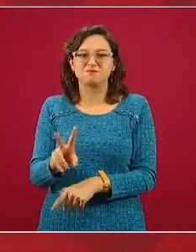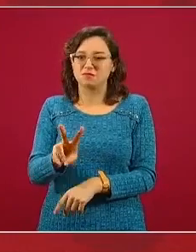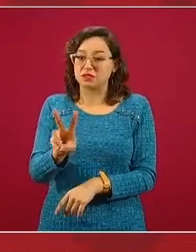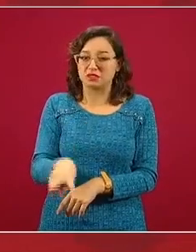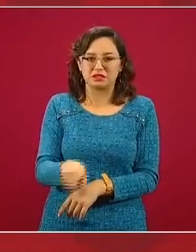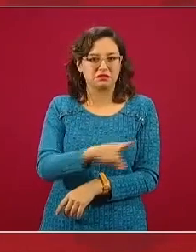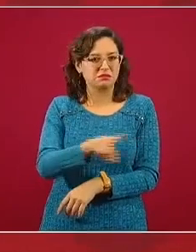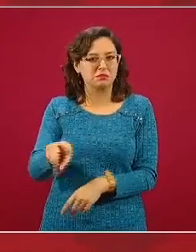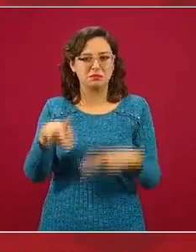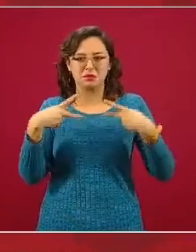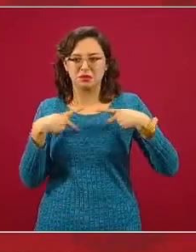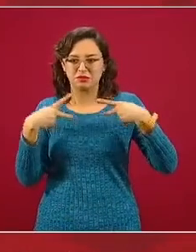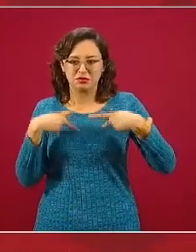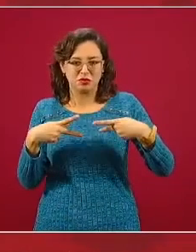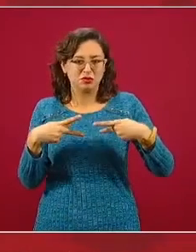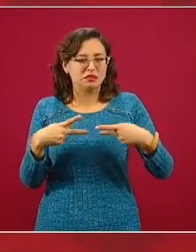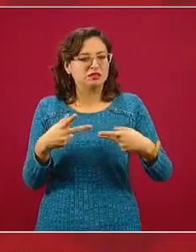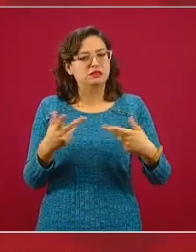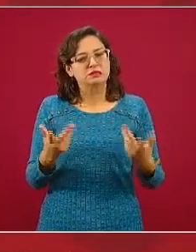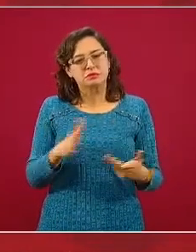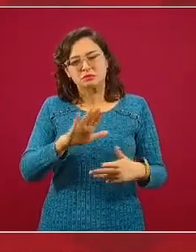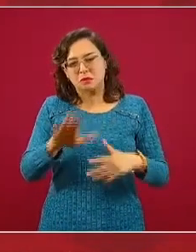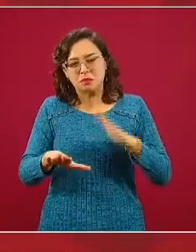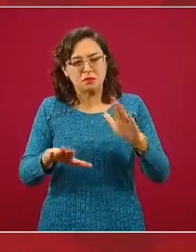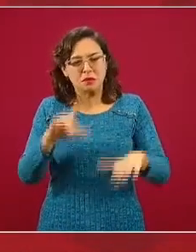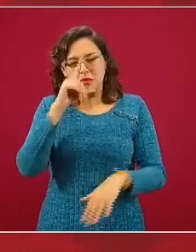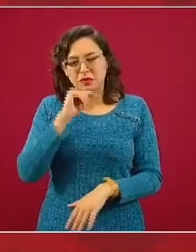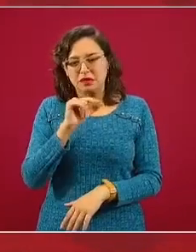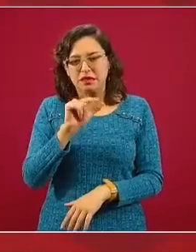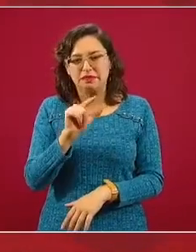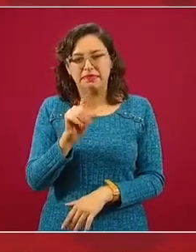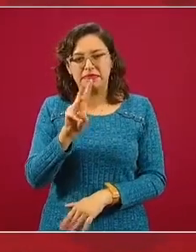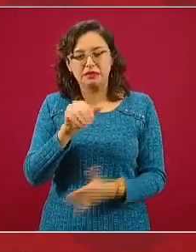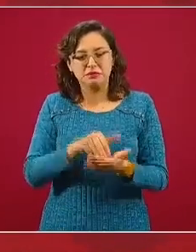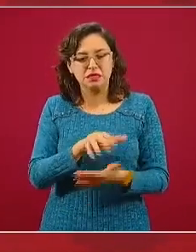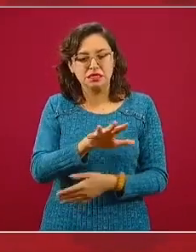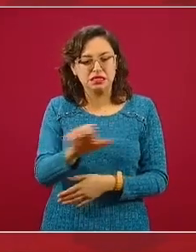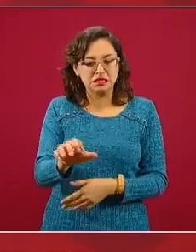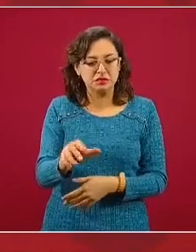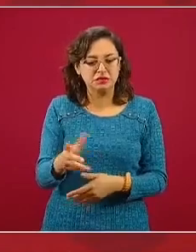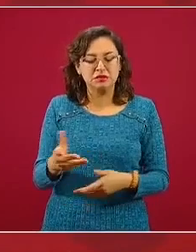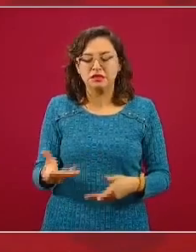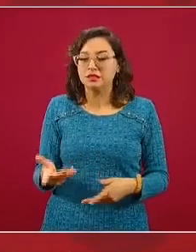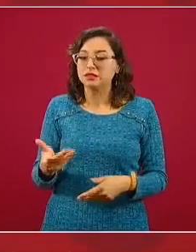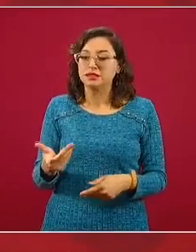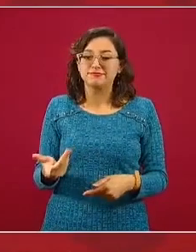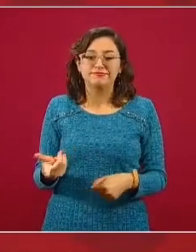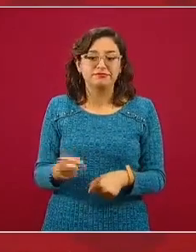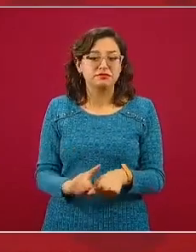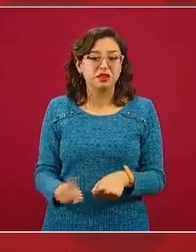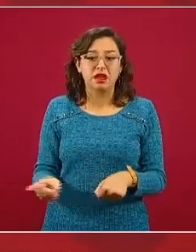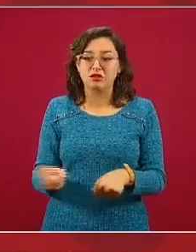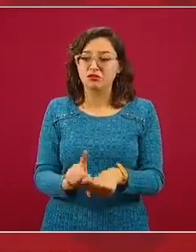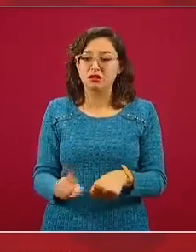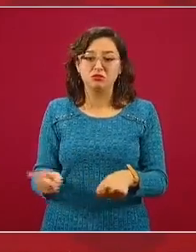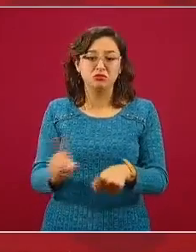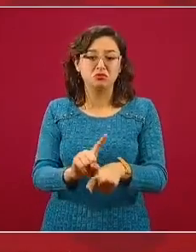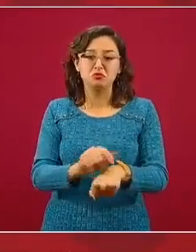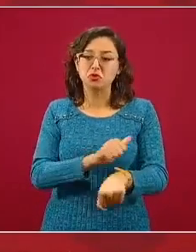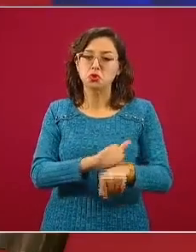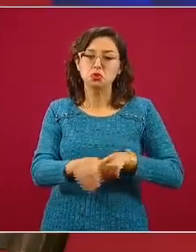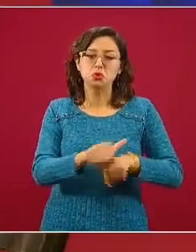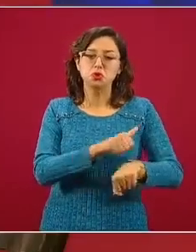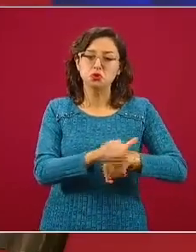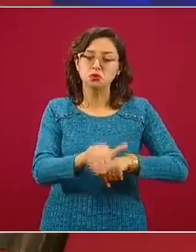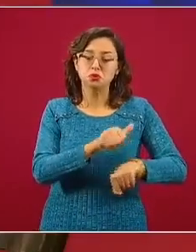queridos, estas casi 3.500 personas que quizá en la rutina de todos los días simplemente hablamos de números,